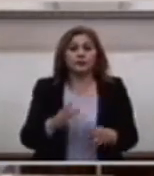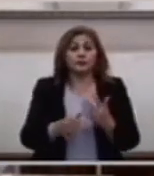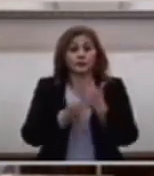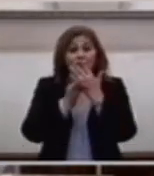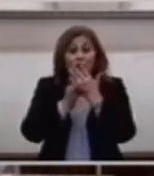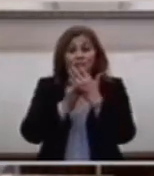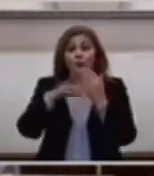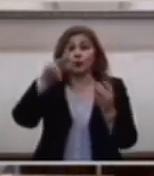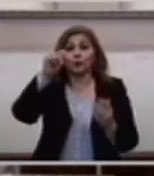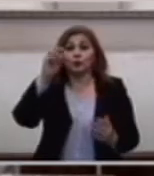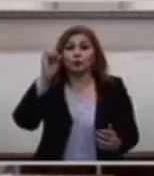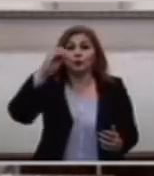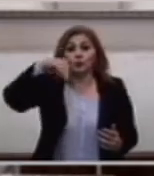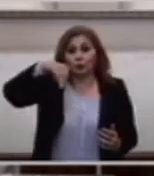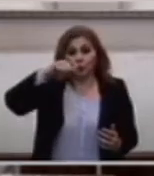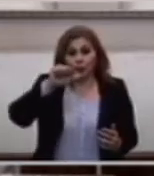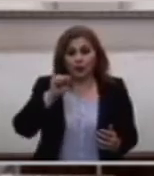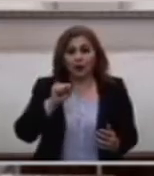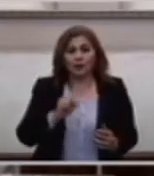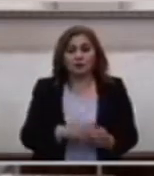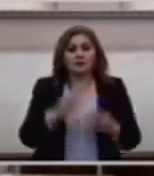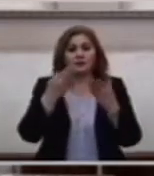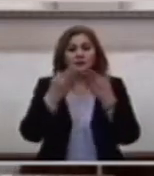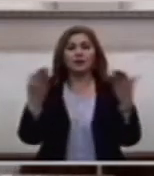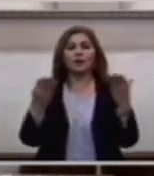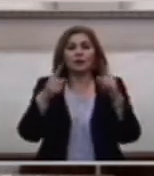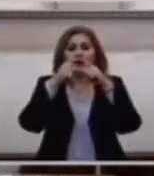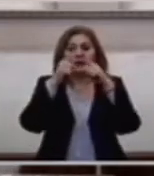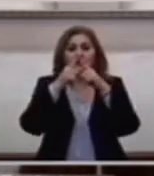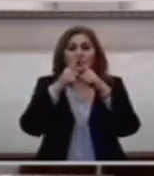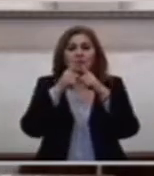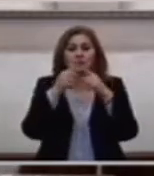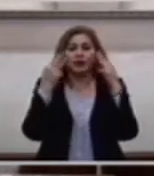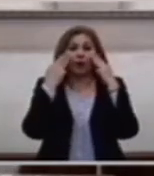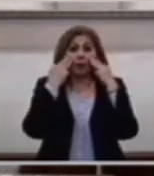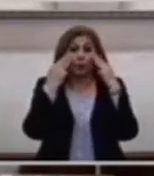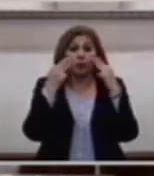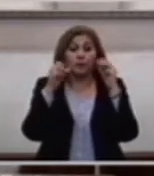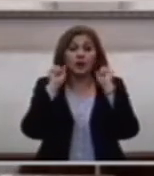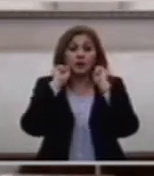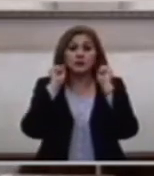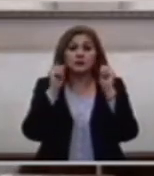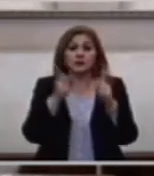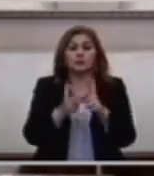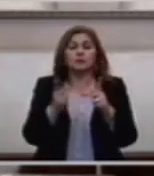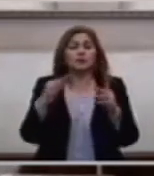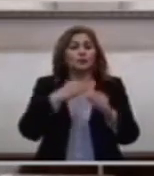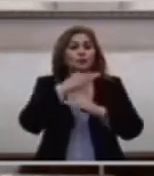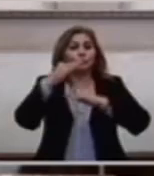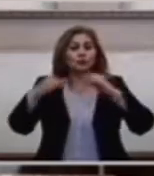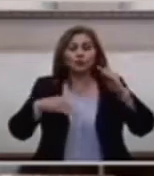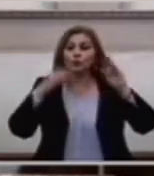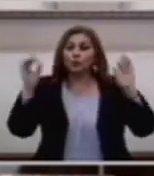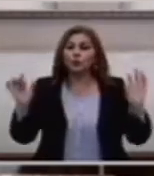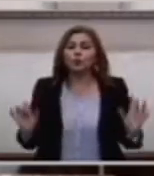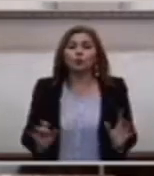Iglesia Mira a San Pedro Con todos sus aciertos